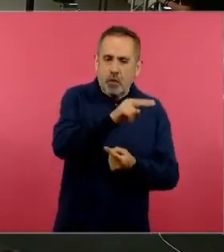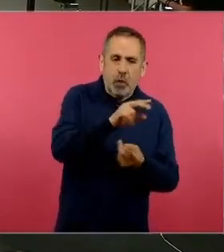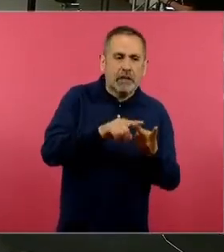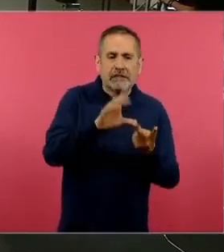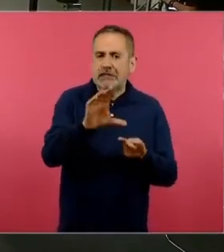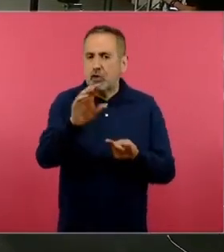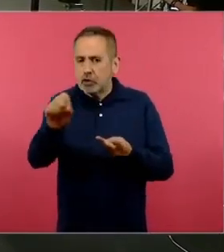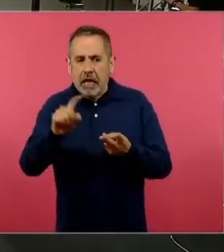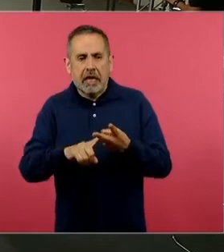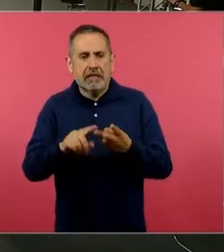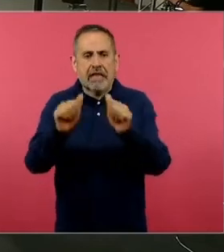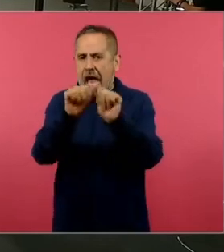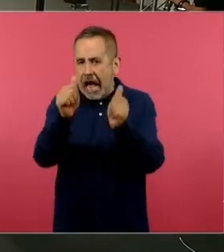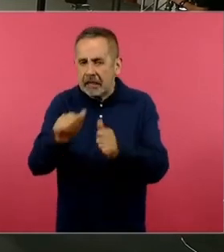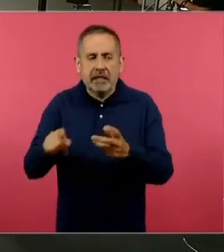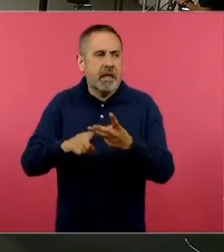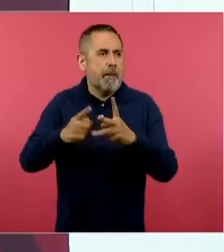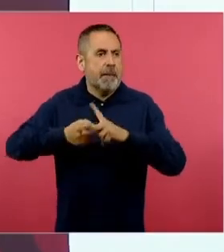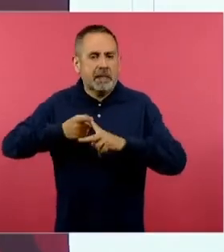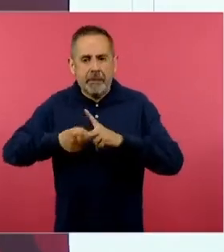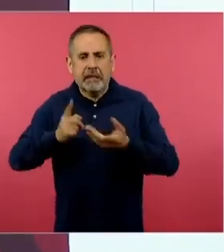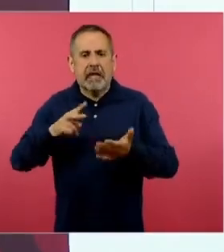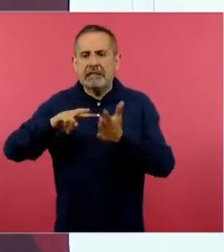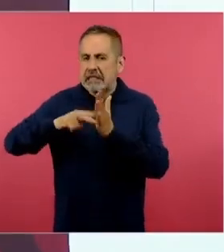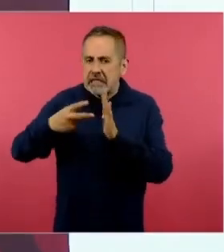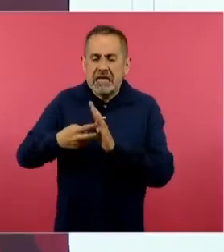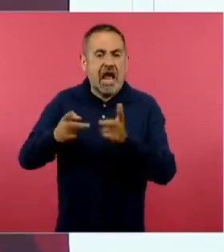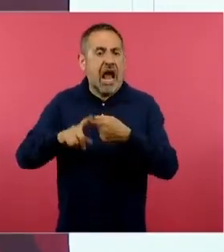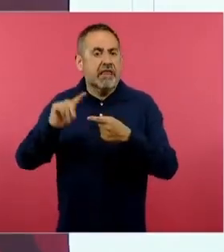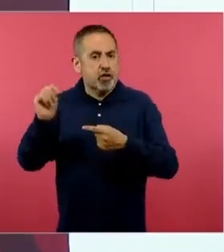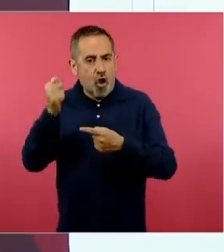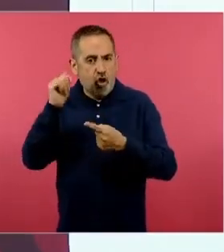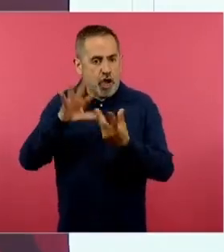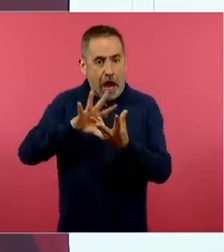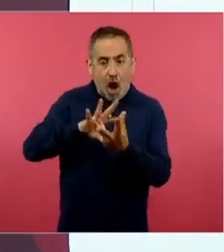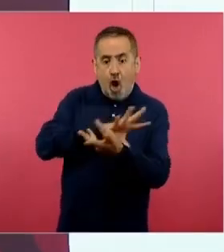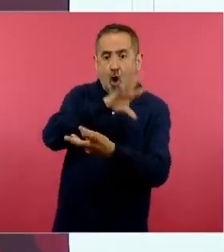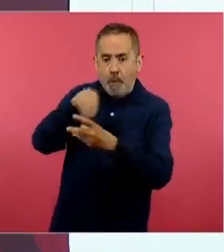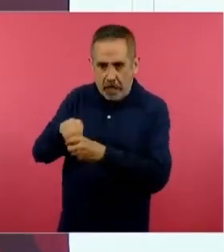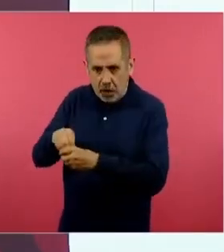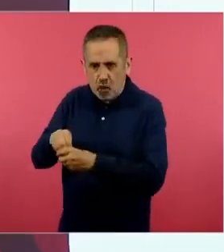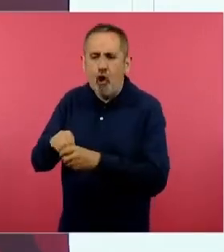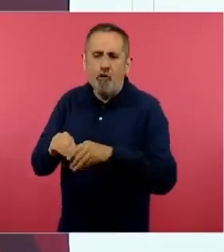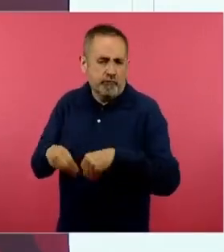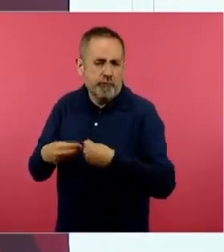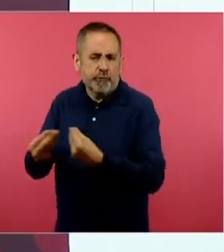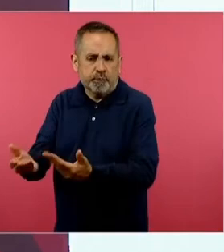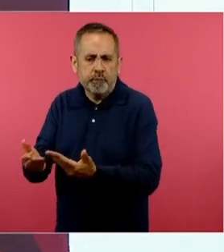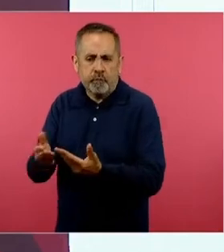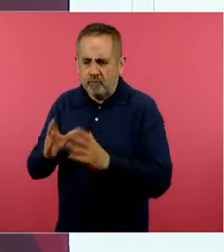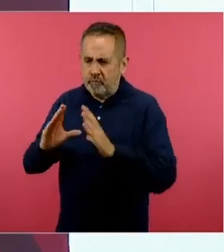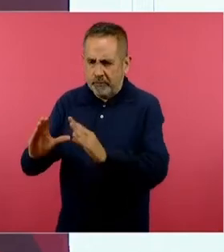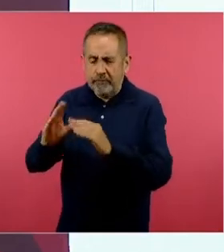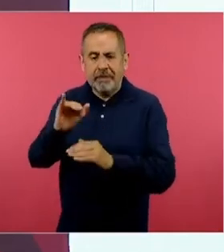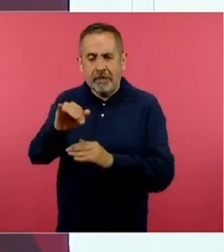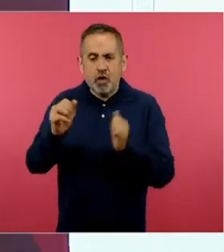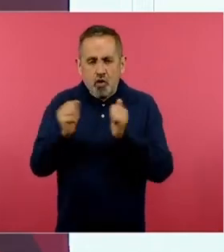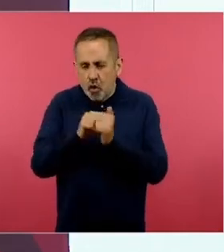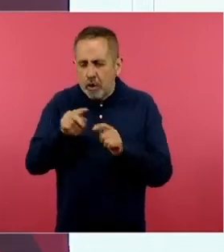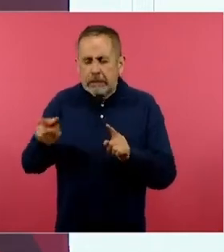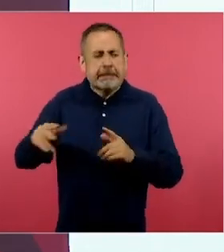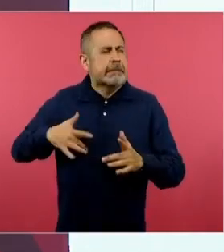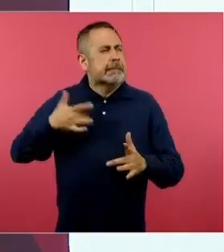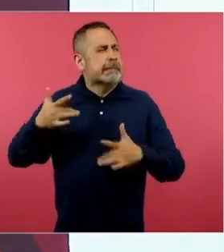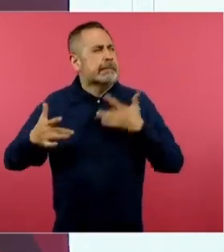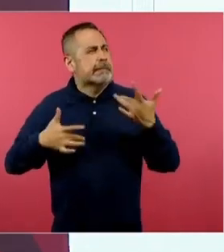artes, a las matemáticas, a la ingeniería y a la tecnología, pero abordadas desde un punto de vista tal que los niños